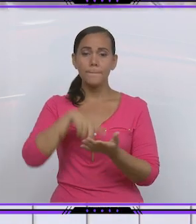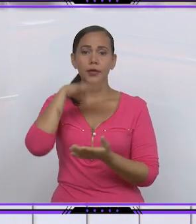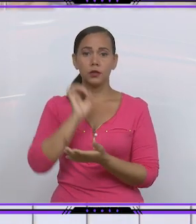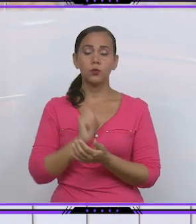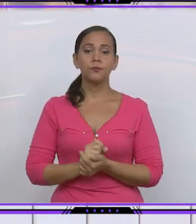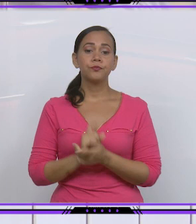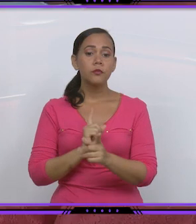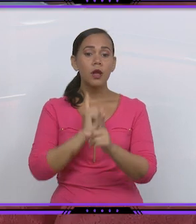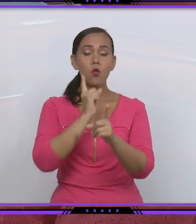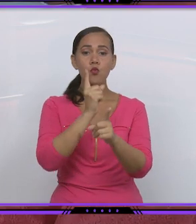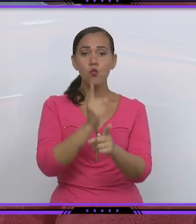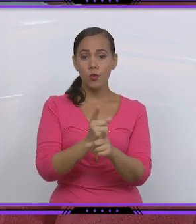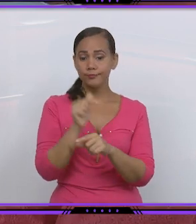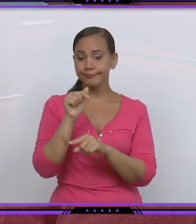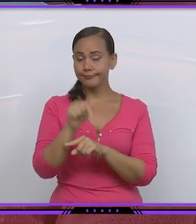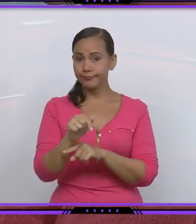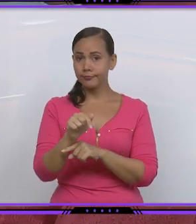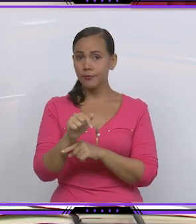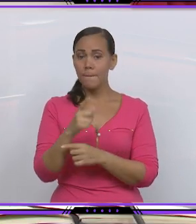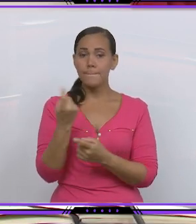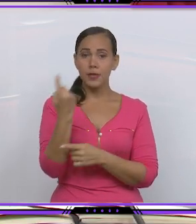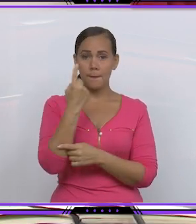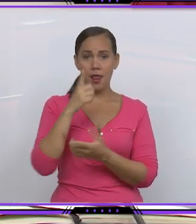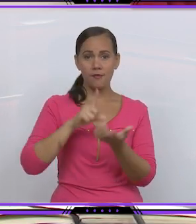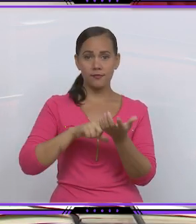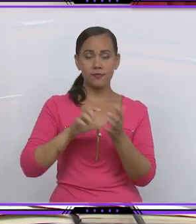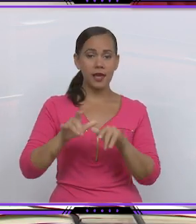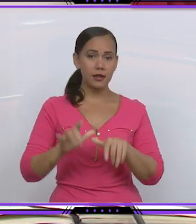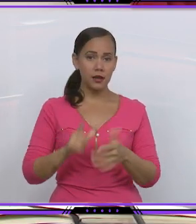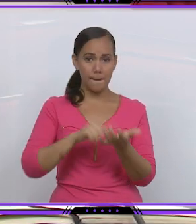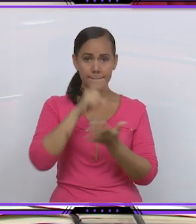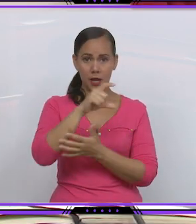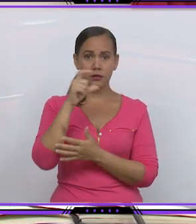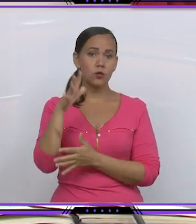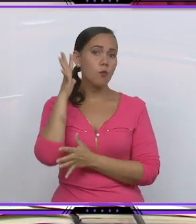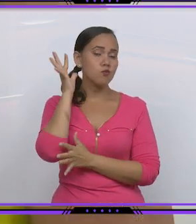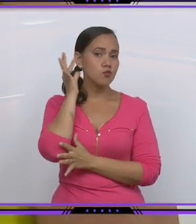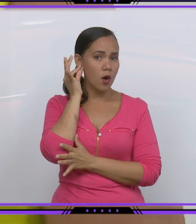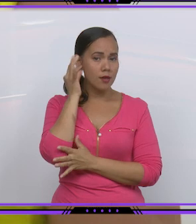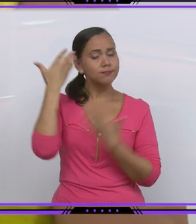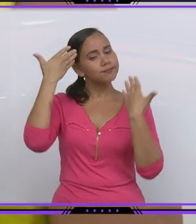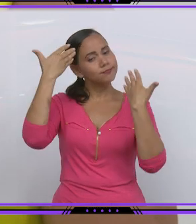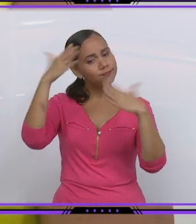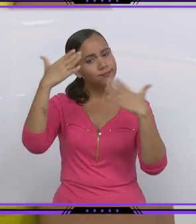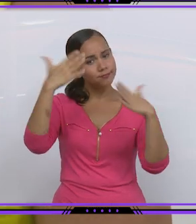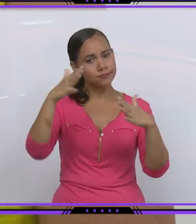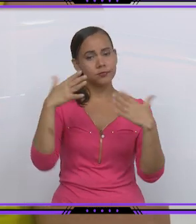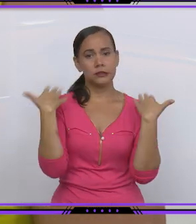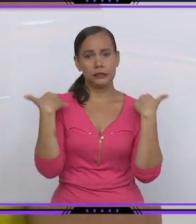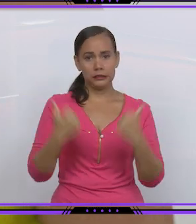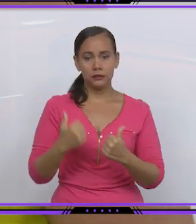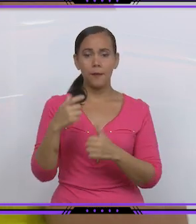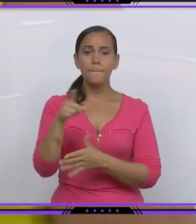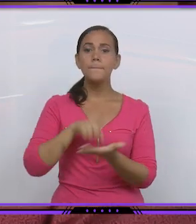encuentro, la miembro del Comité Central del Partido Comunista de Cuba y primera secretaria en la provincia, Suseli Morfa González, felicitó a las autoridades